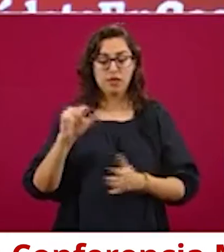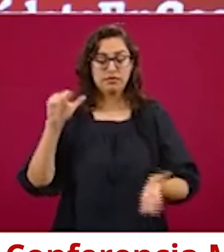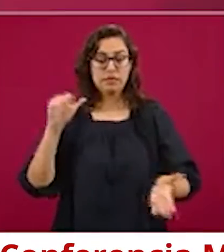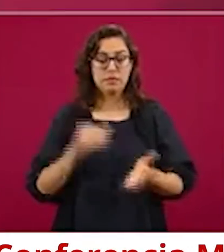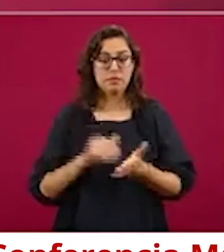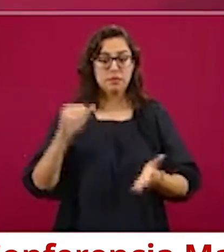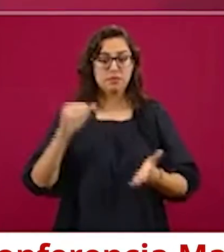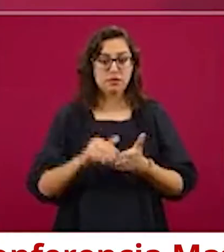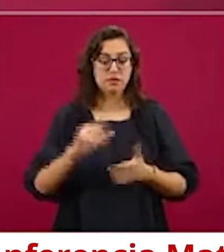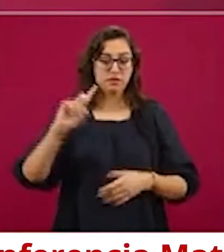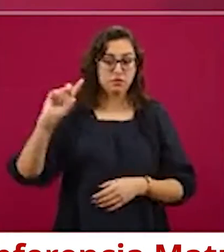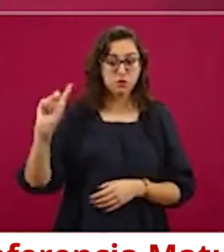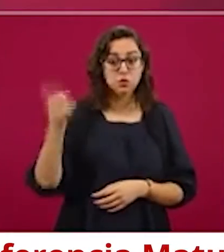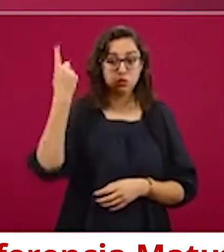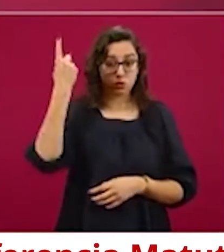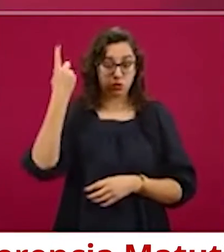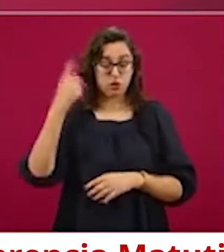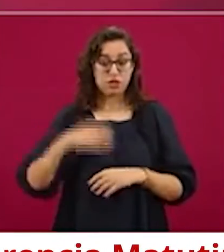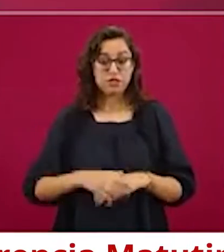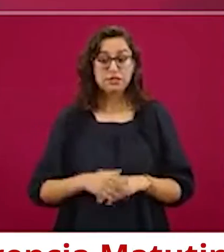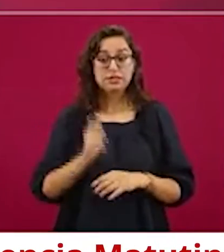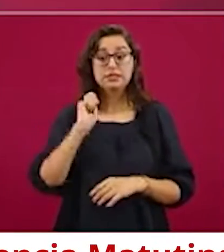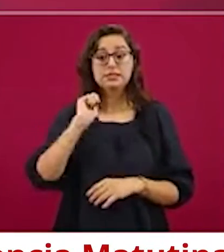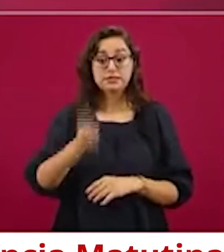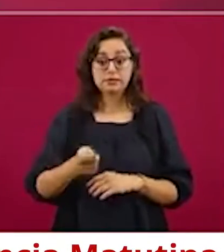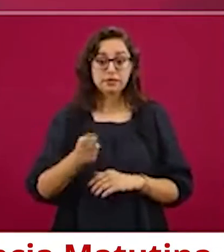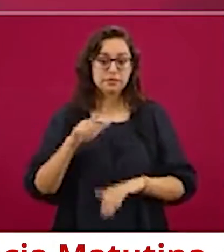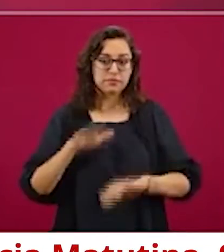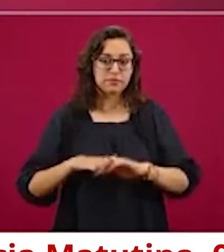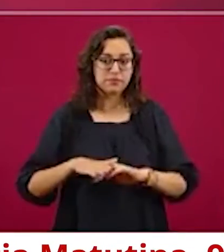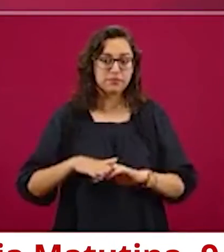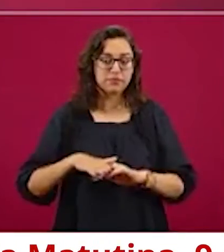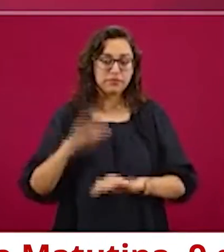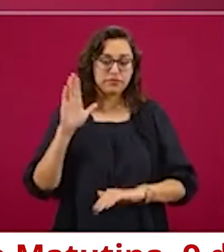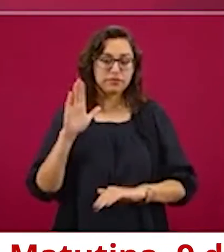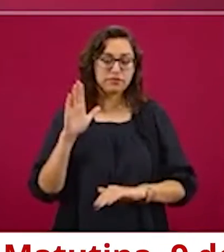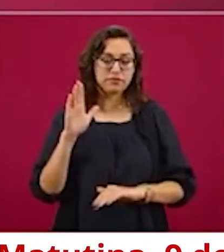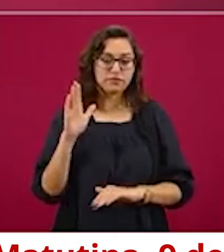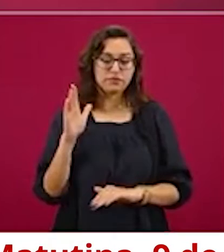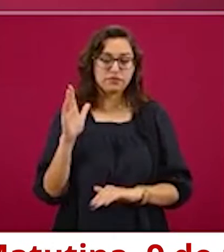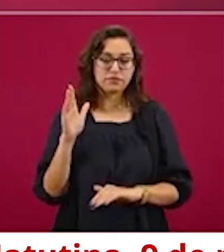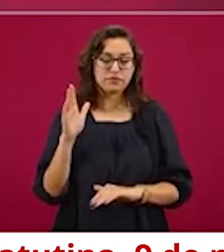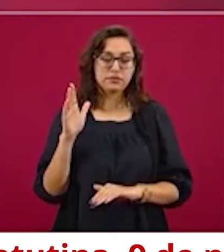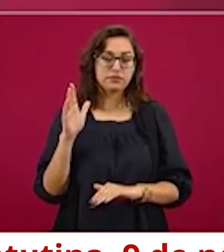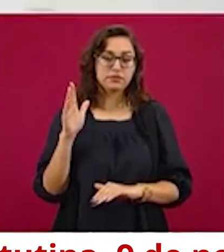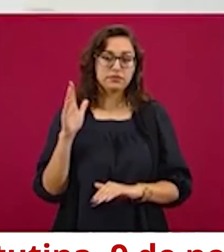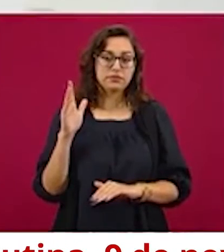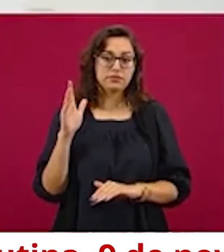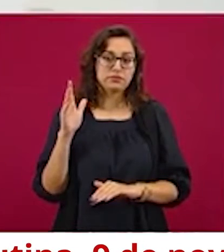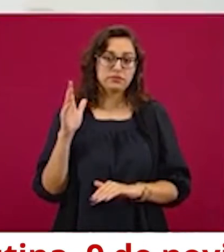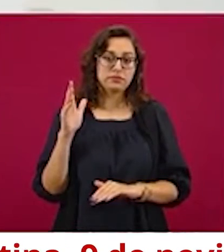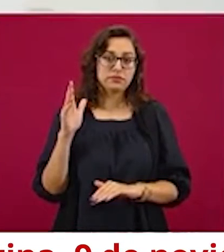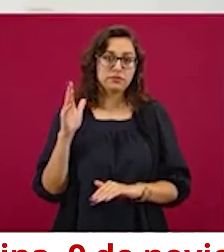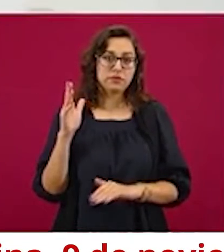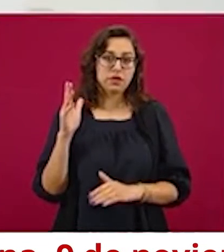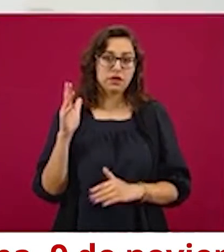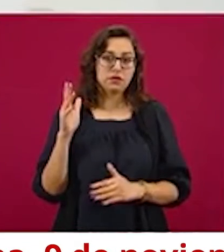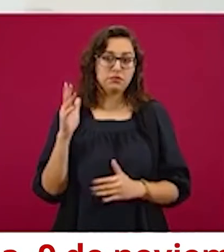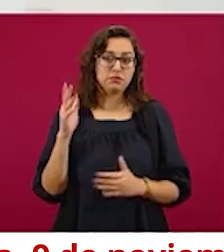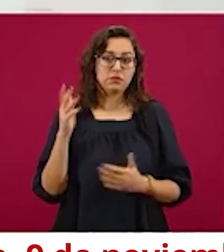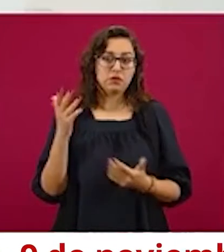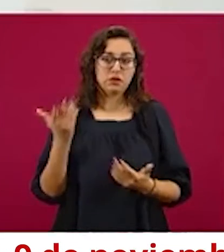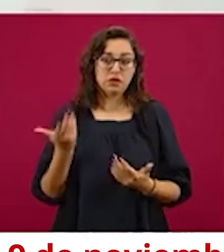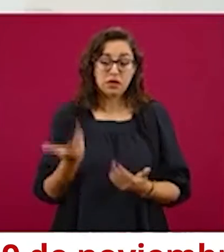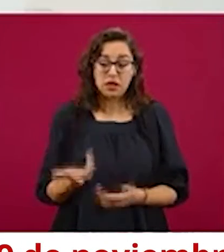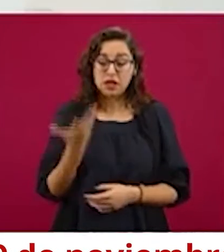lo que va a significar un incremento de un